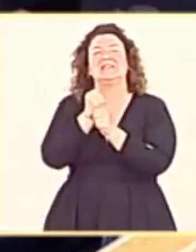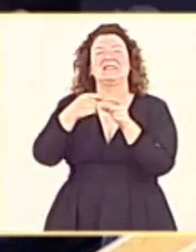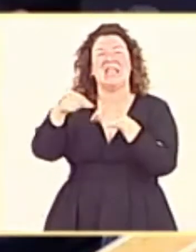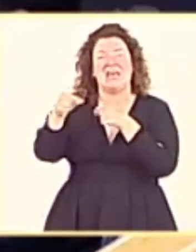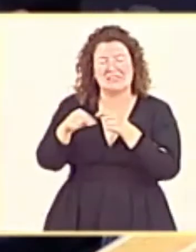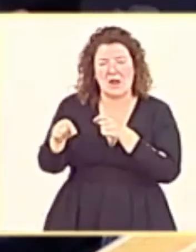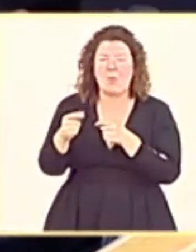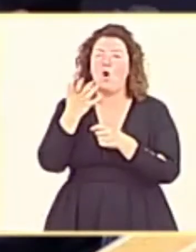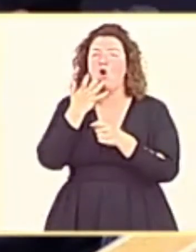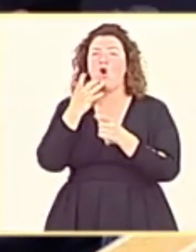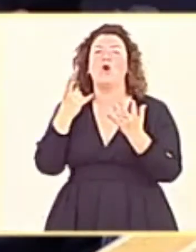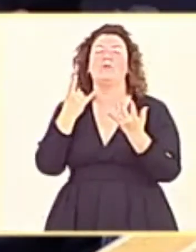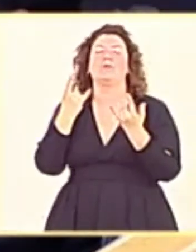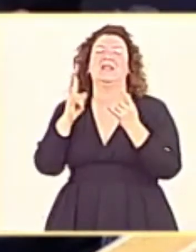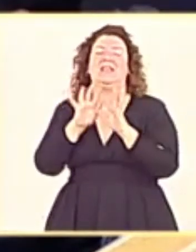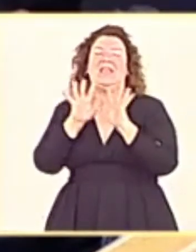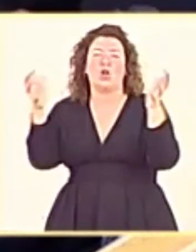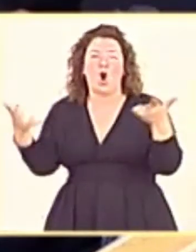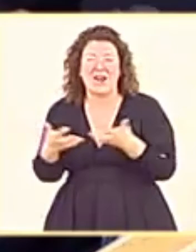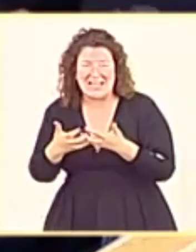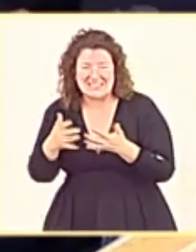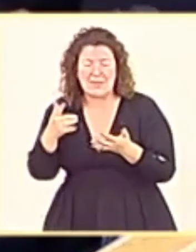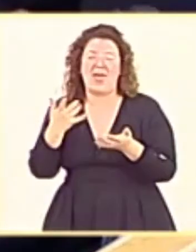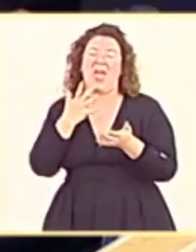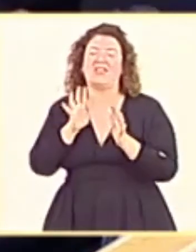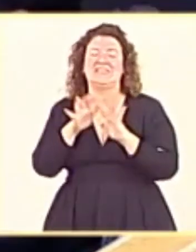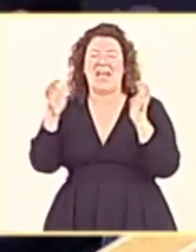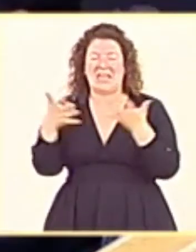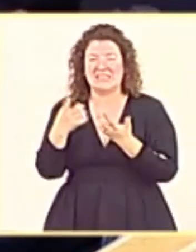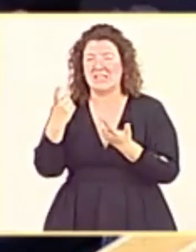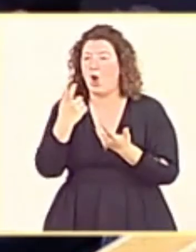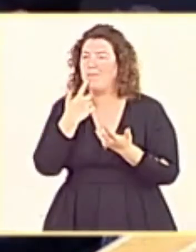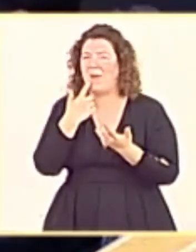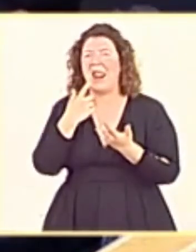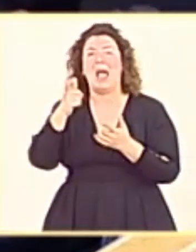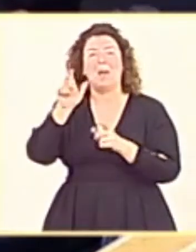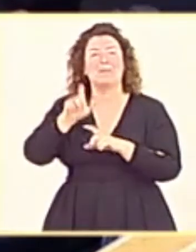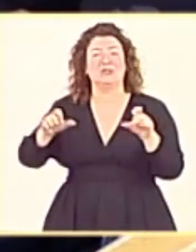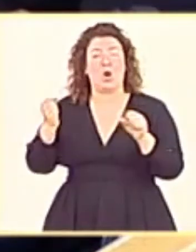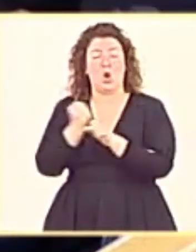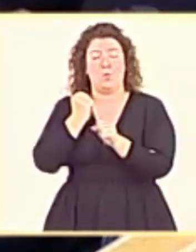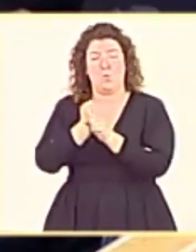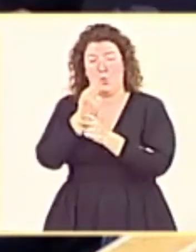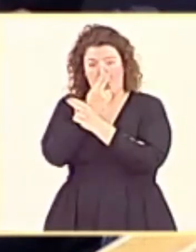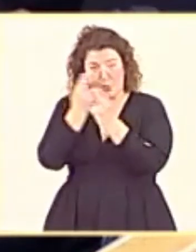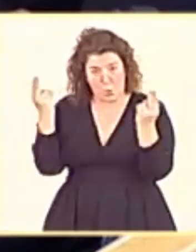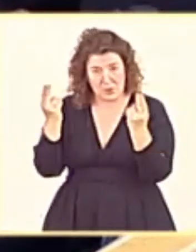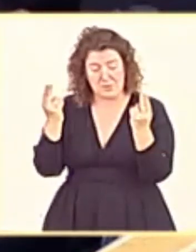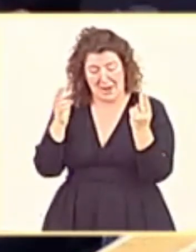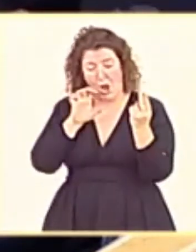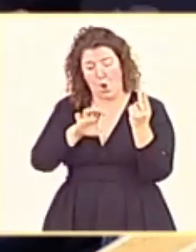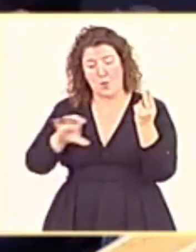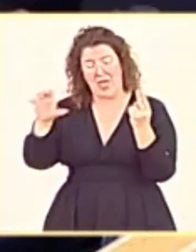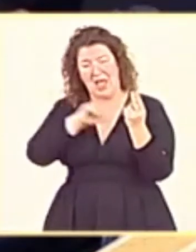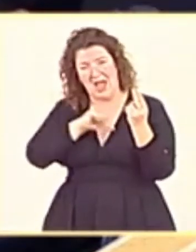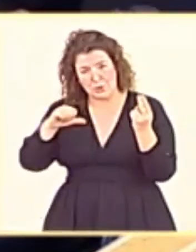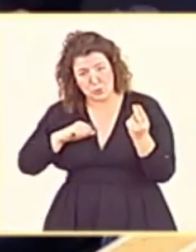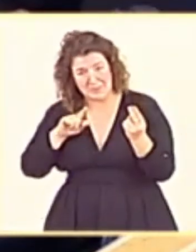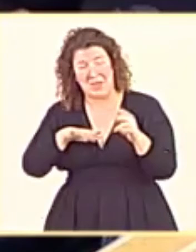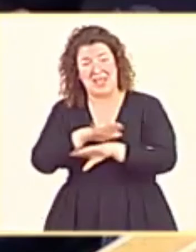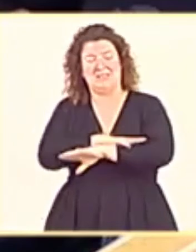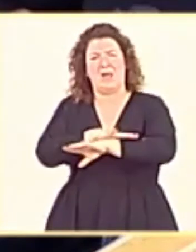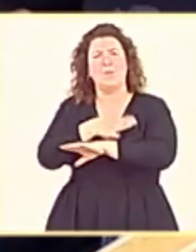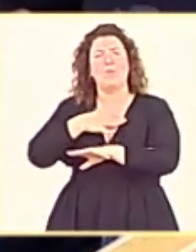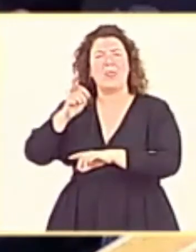junto con la facilidad en conectividad, junto con otros impulsos, a que el personal público del Estado y de las comunidades autónomas pueda